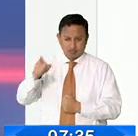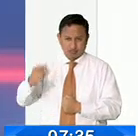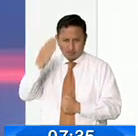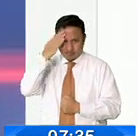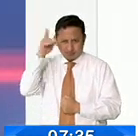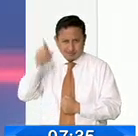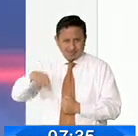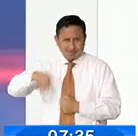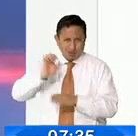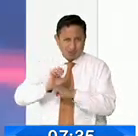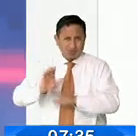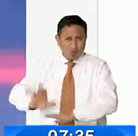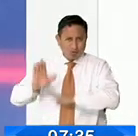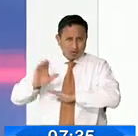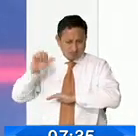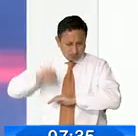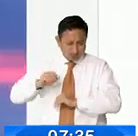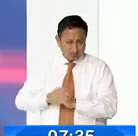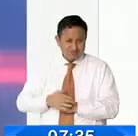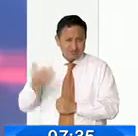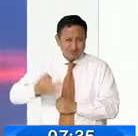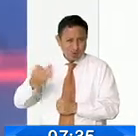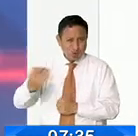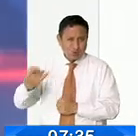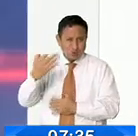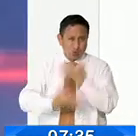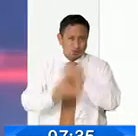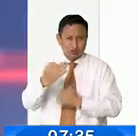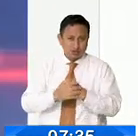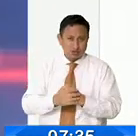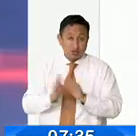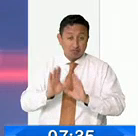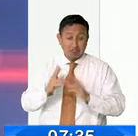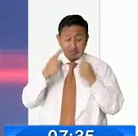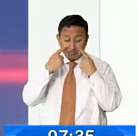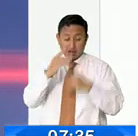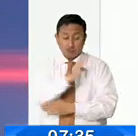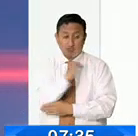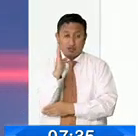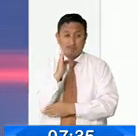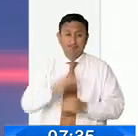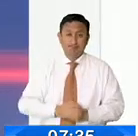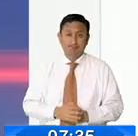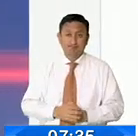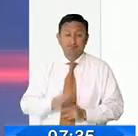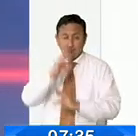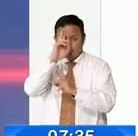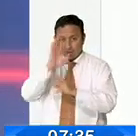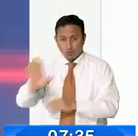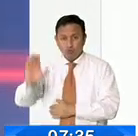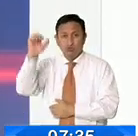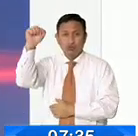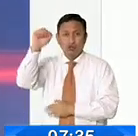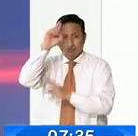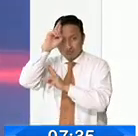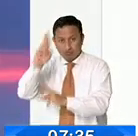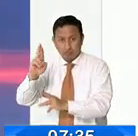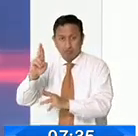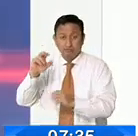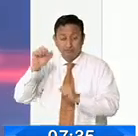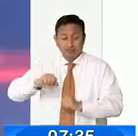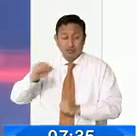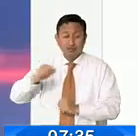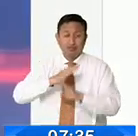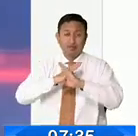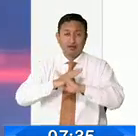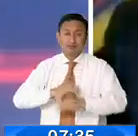su compromiso con el país. Estoy seguro de que la justicia actuará sin presiones de ningún tipo, respetando su derecho a la honra personal y a